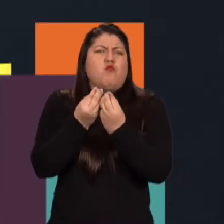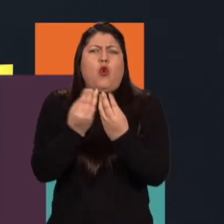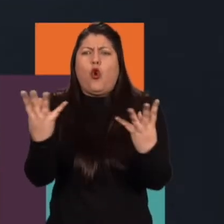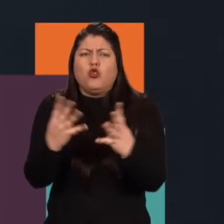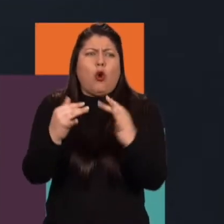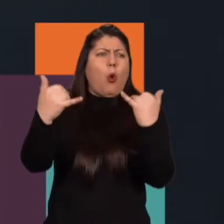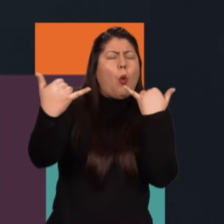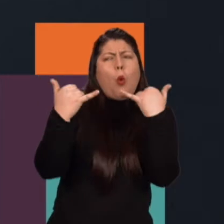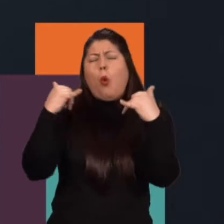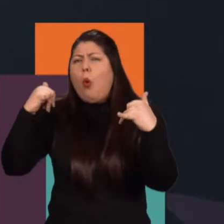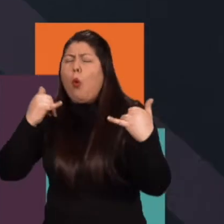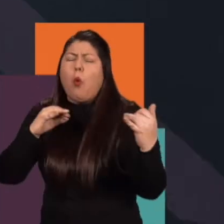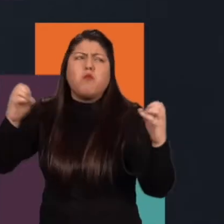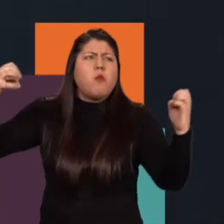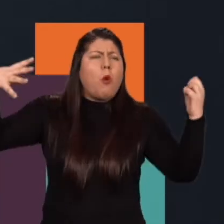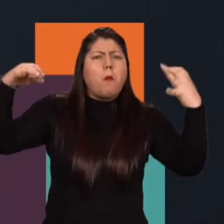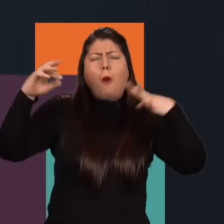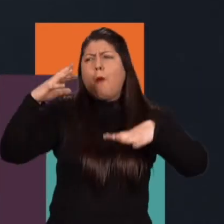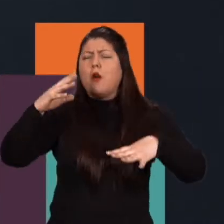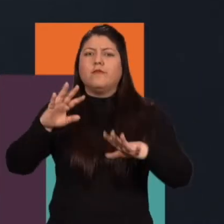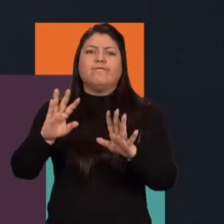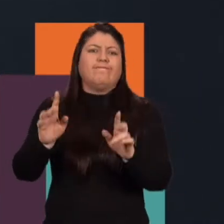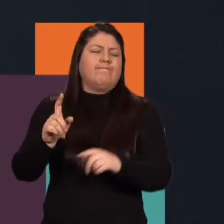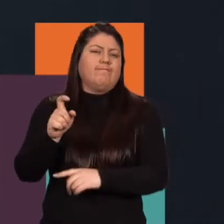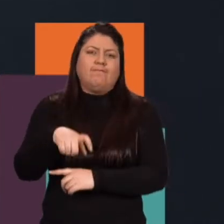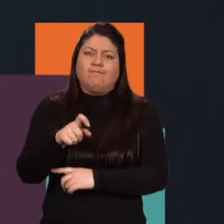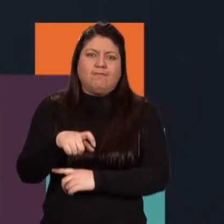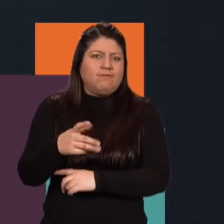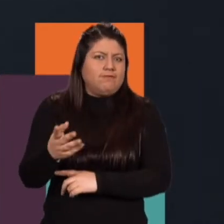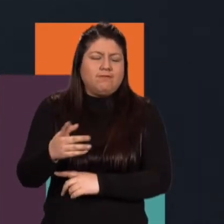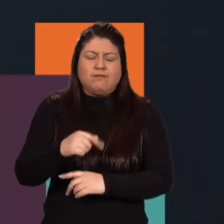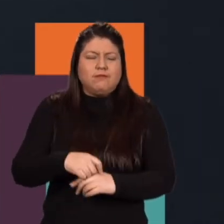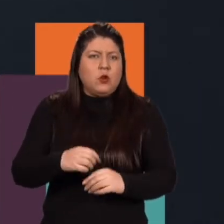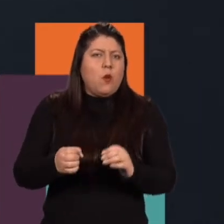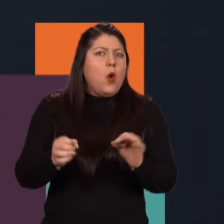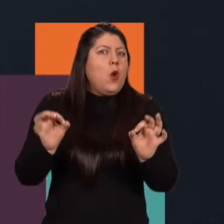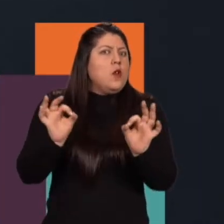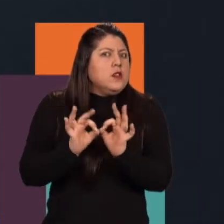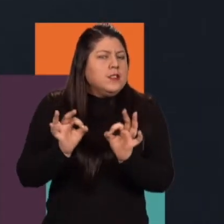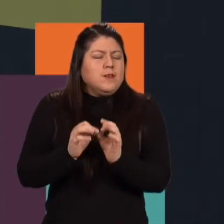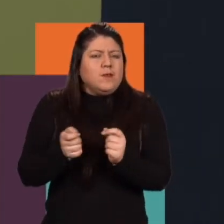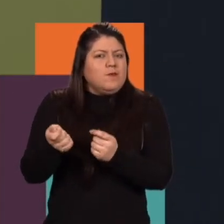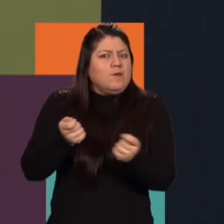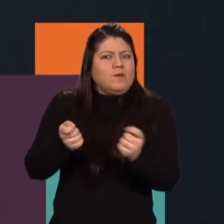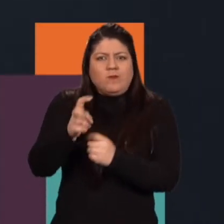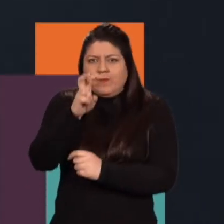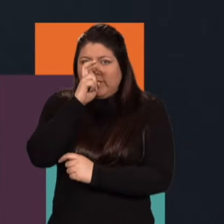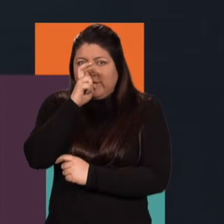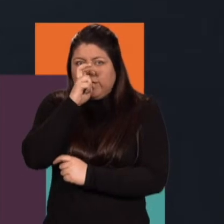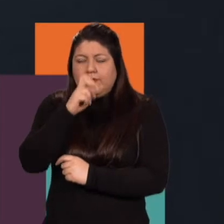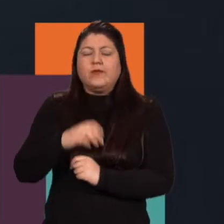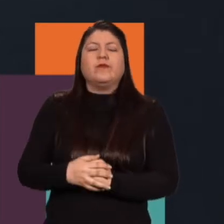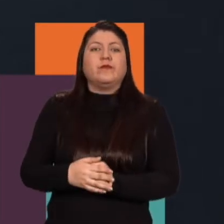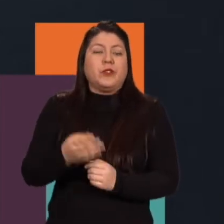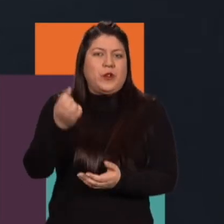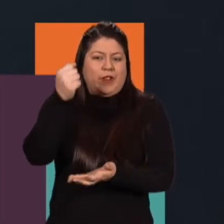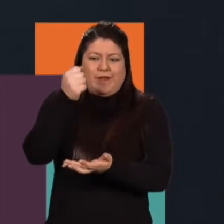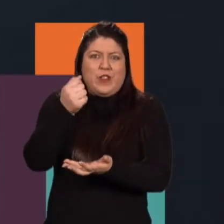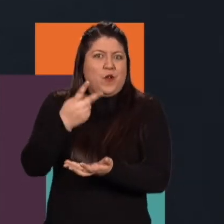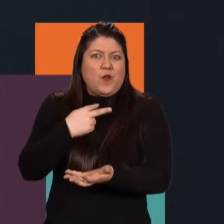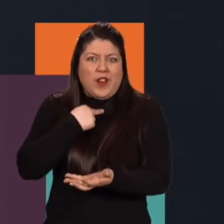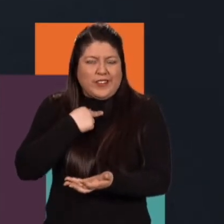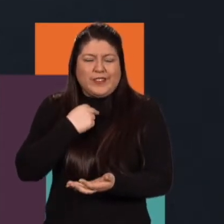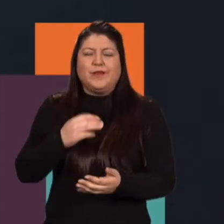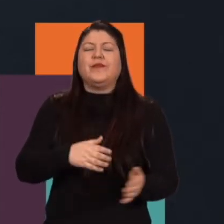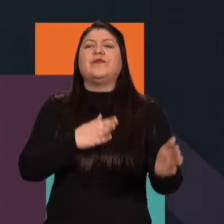porque digamos que los recursos asignados para este tipo de historias pues no están en esos montos. Y desde la parte de la